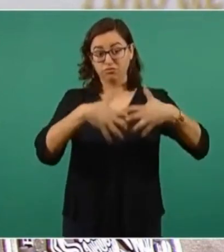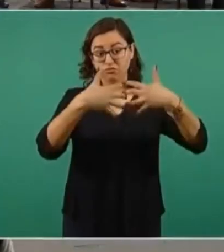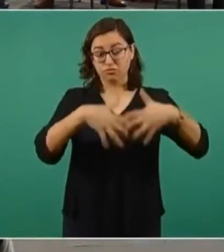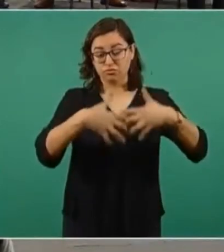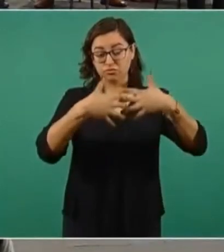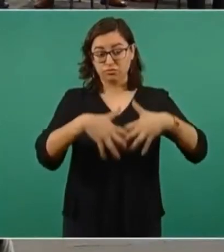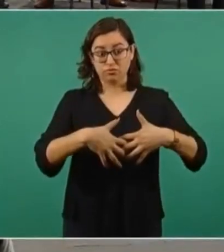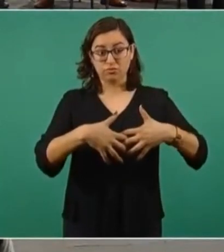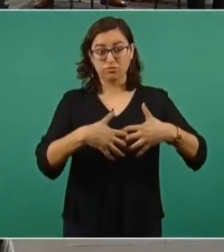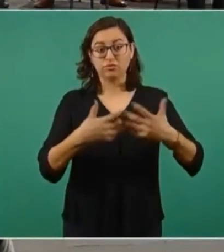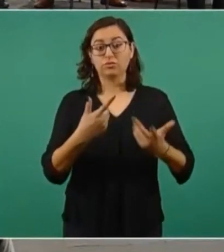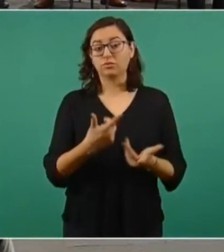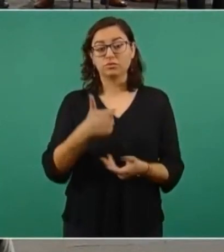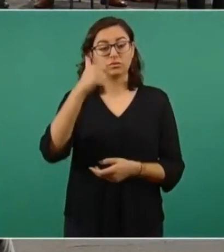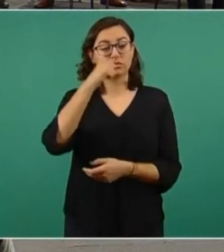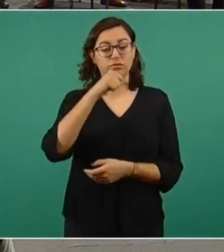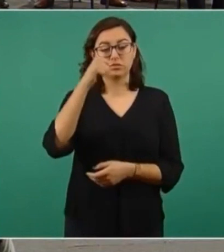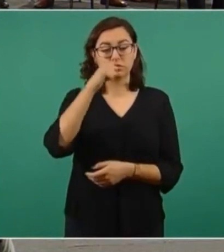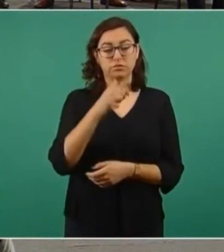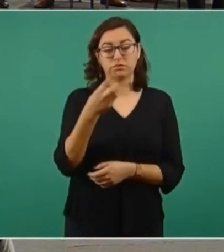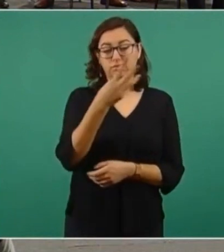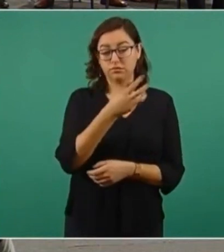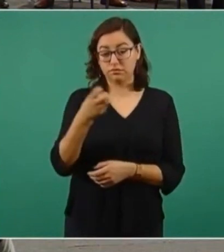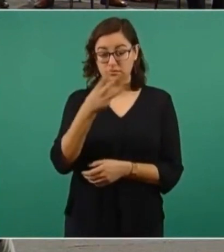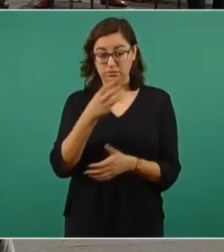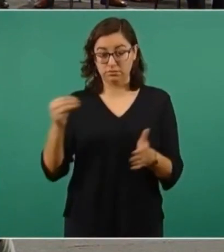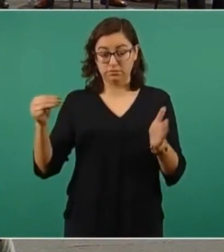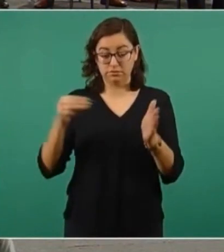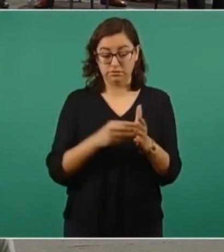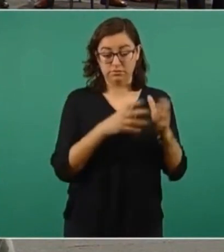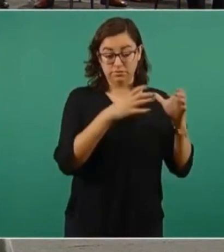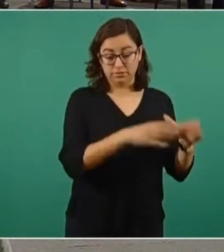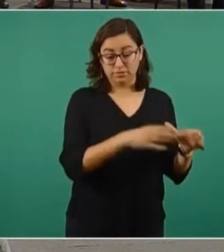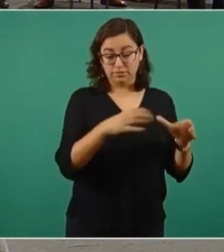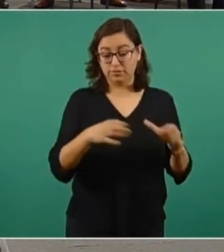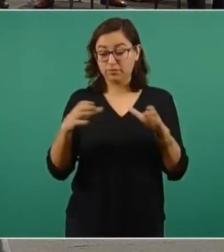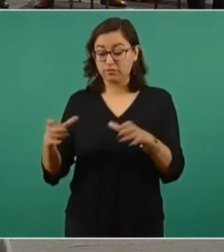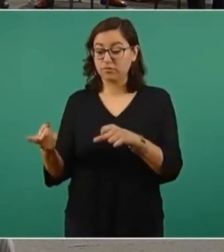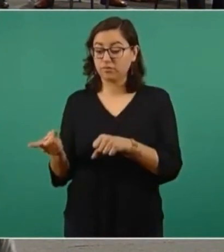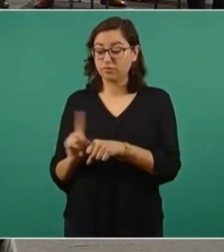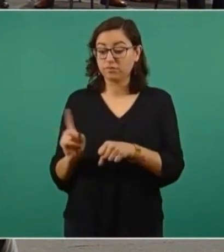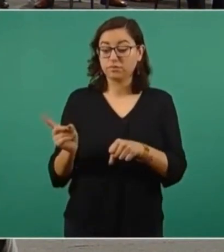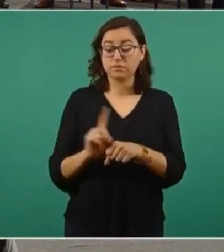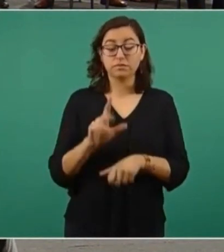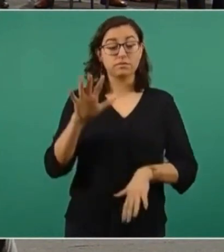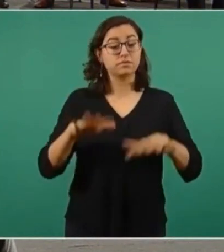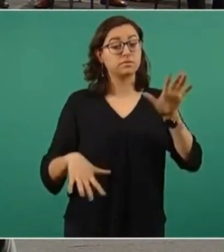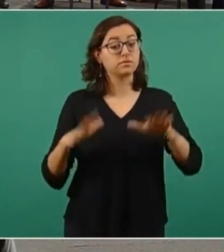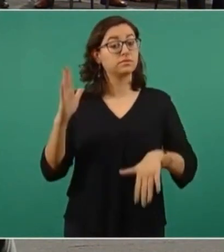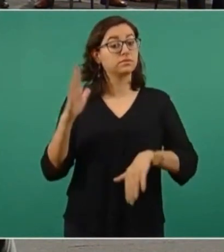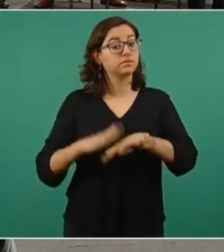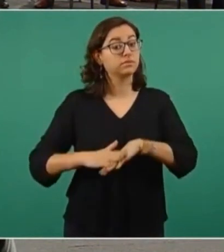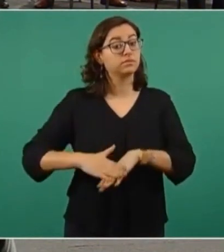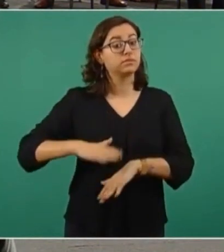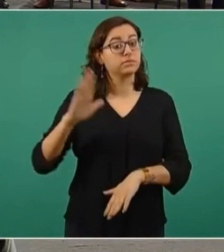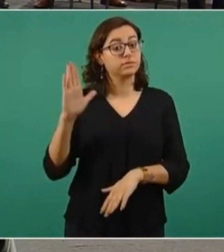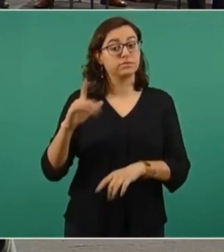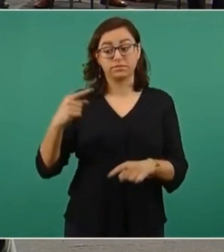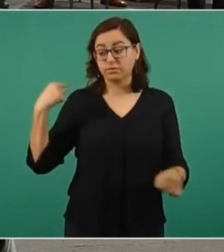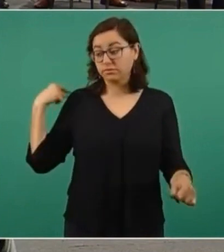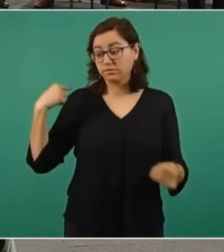por arriba de los 300 mil barriles por día de combustibles en los últimos